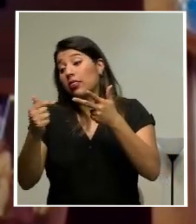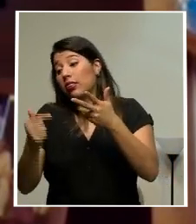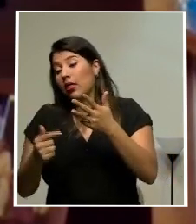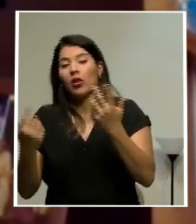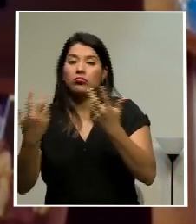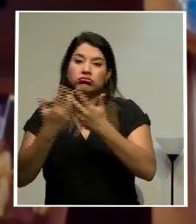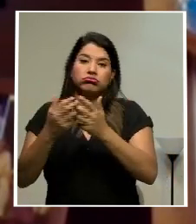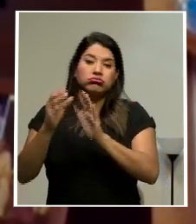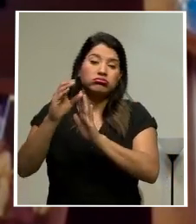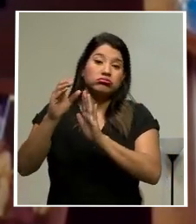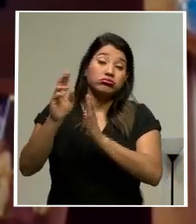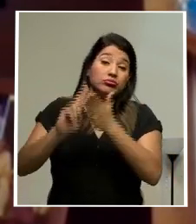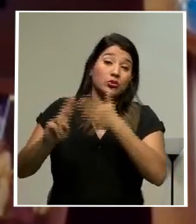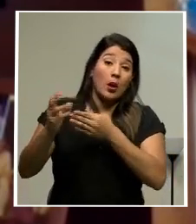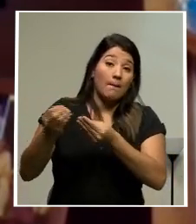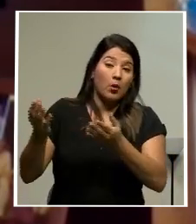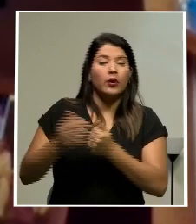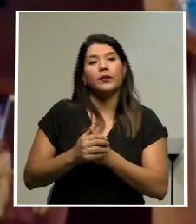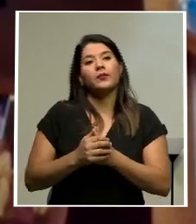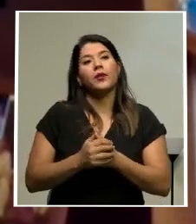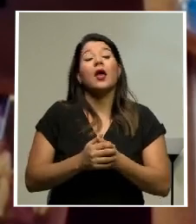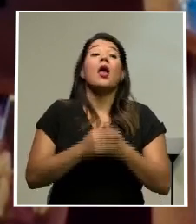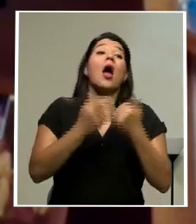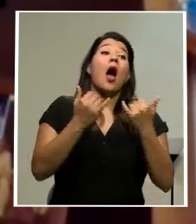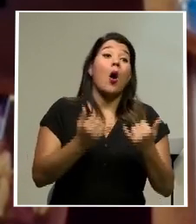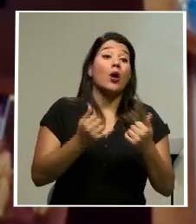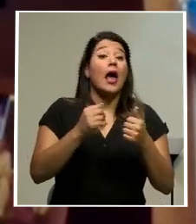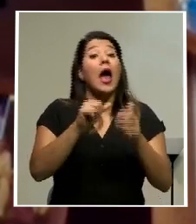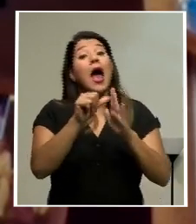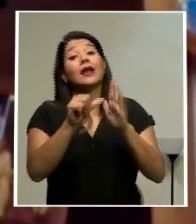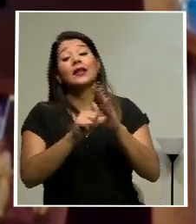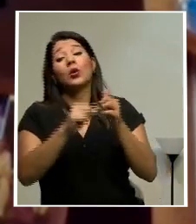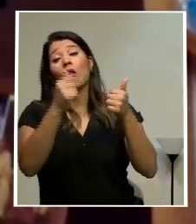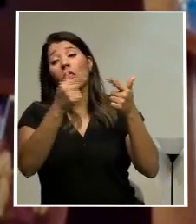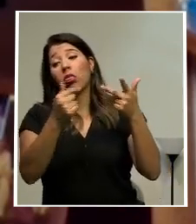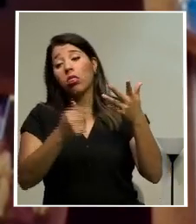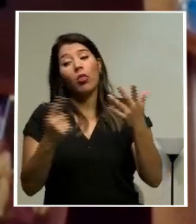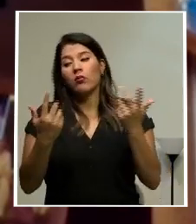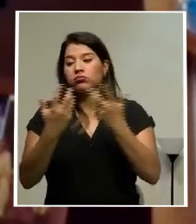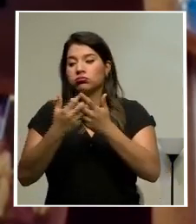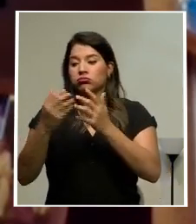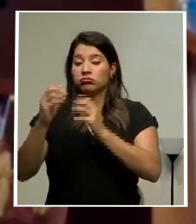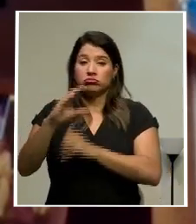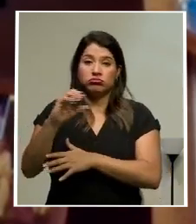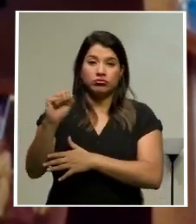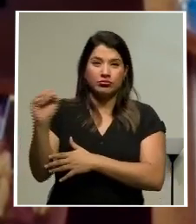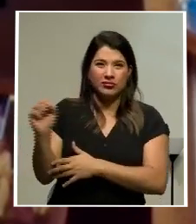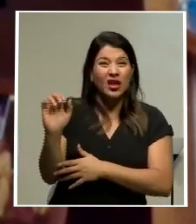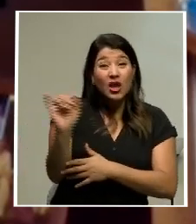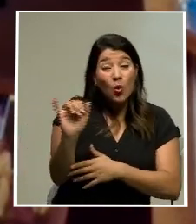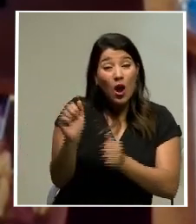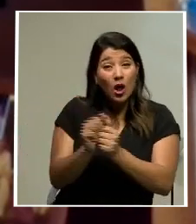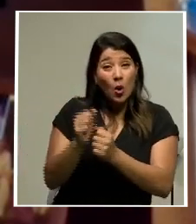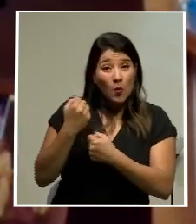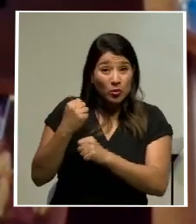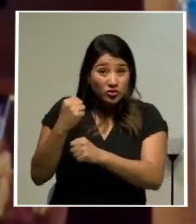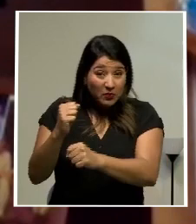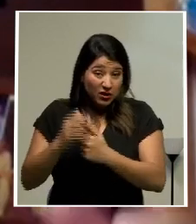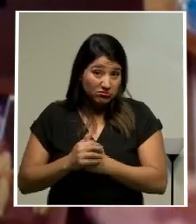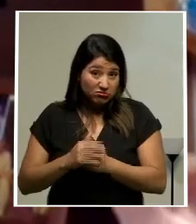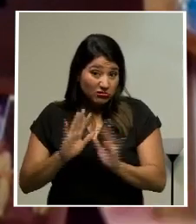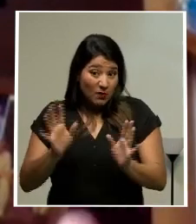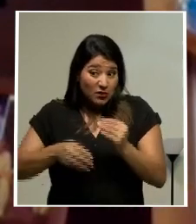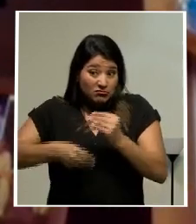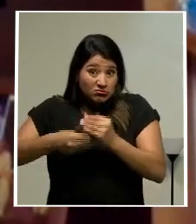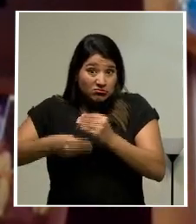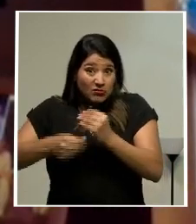universidades. Respecto de la caja, va a decir lo mismo e igualmente con las municipalidades. Entonces, ¿qué es lo que está diciendo? La